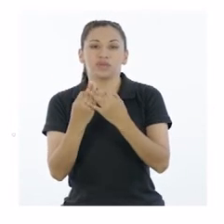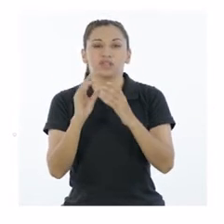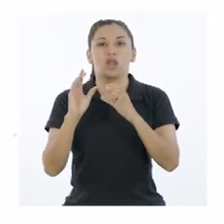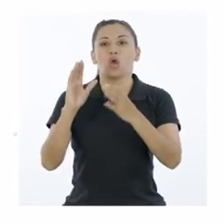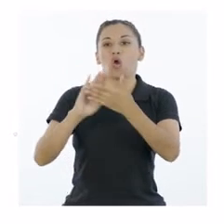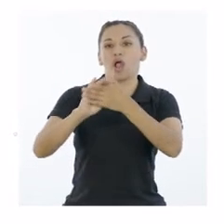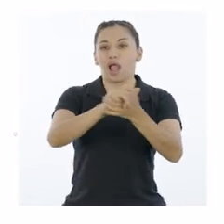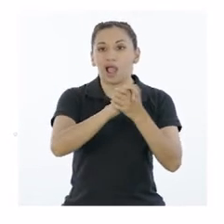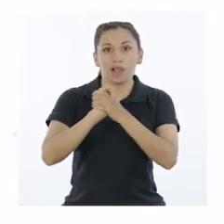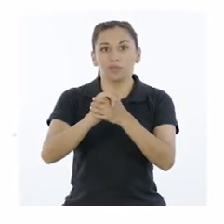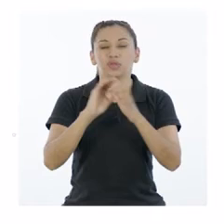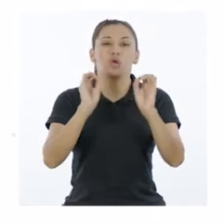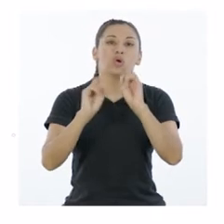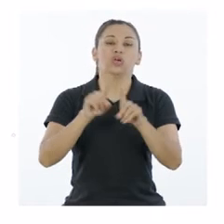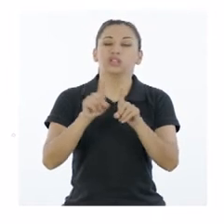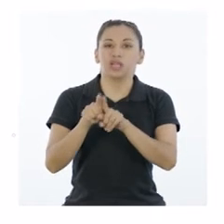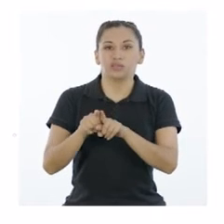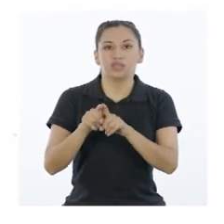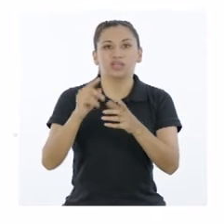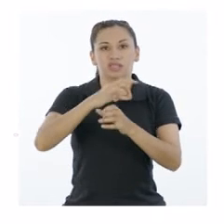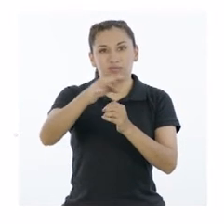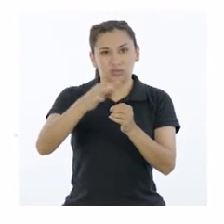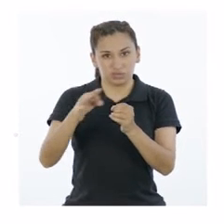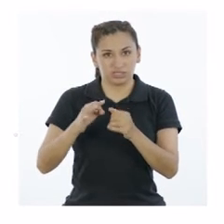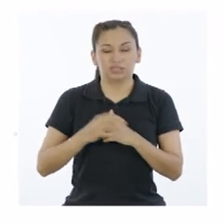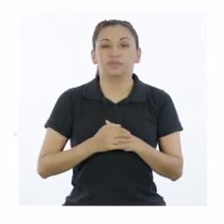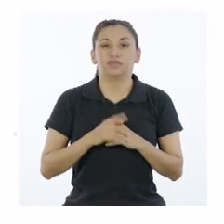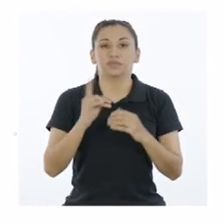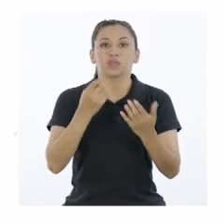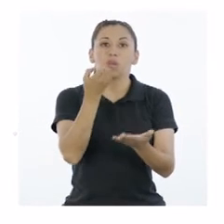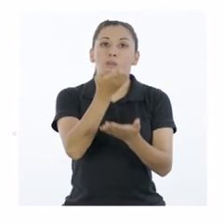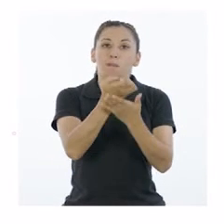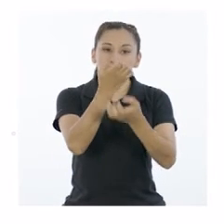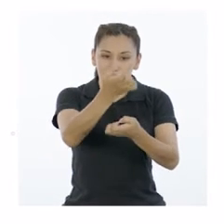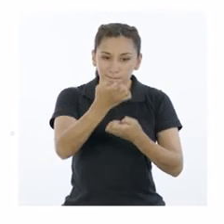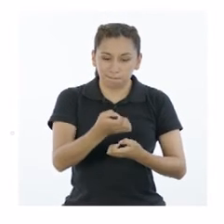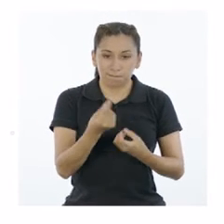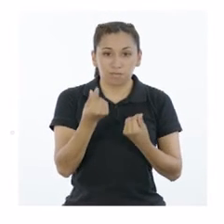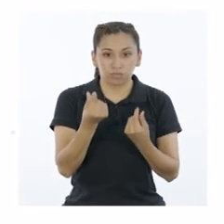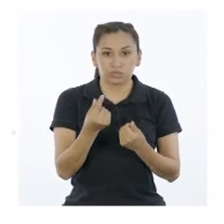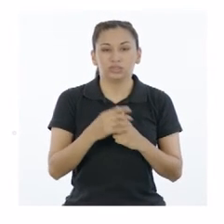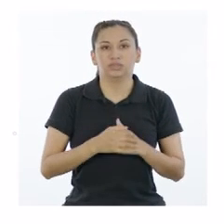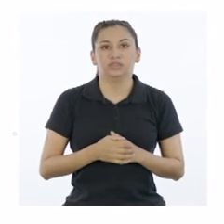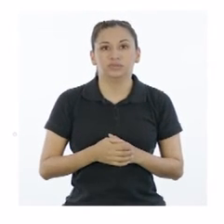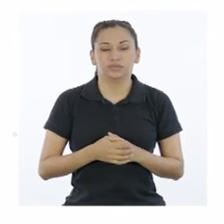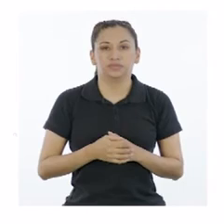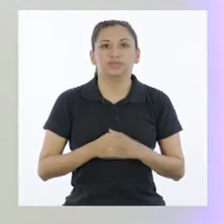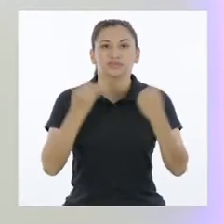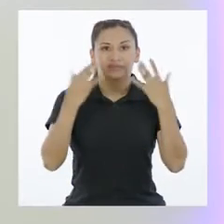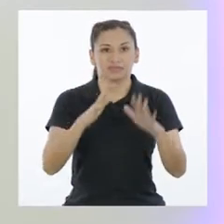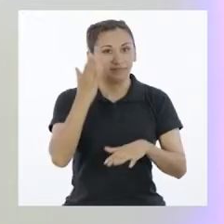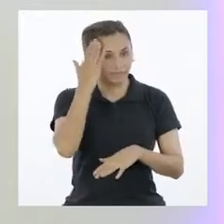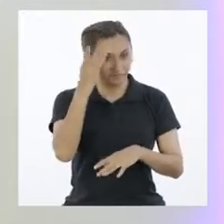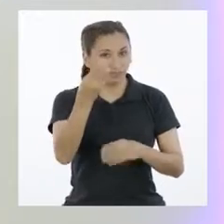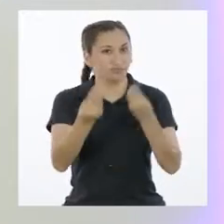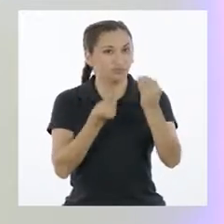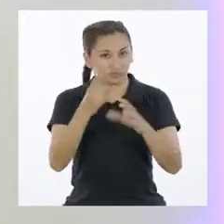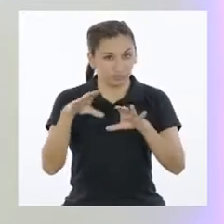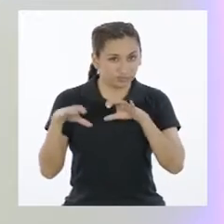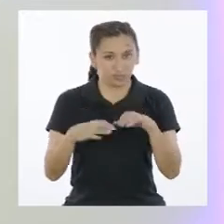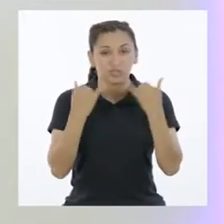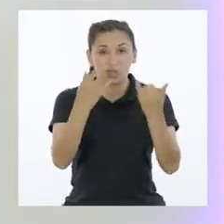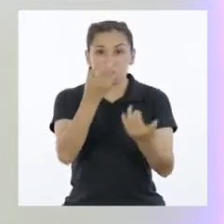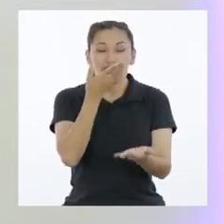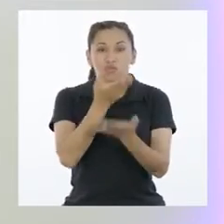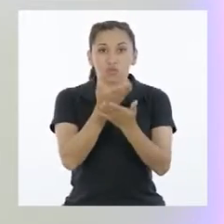familias y organizaciones locales o regionales. Recursos y presupuesto. Cronograma. Ya sabes cómo